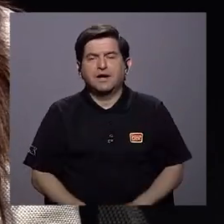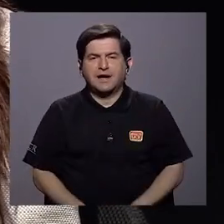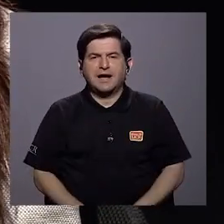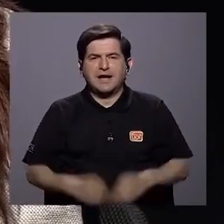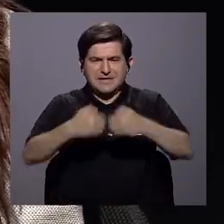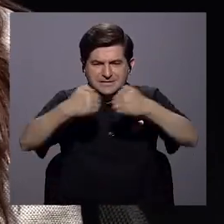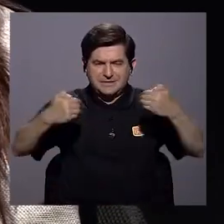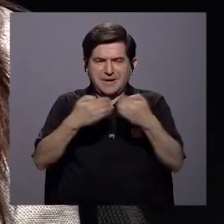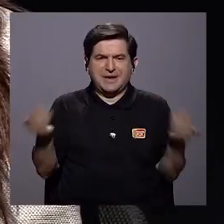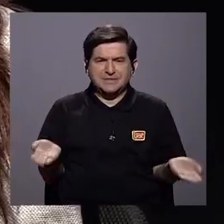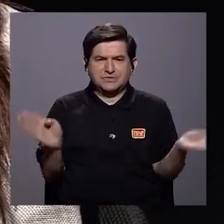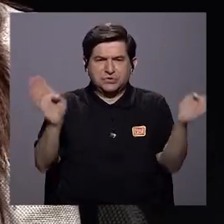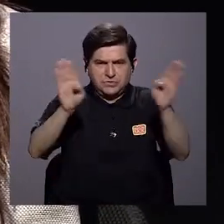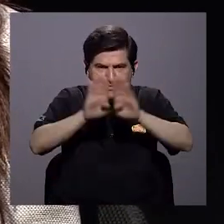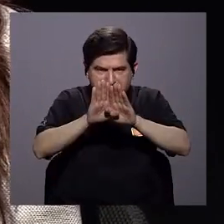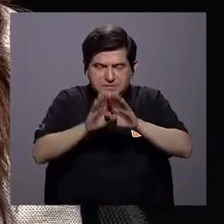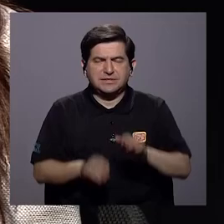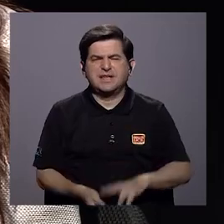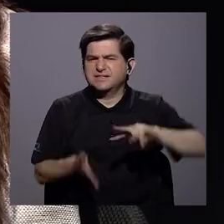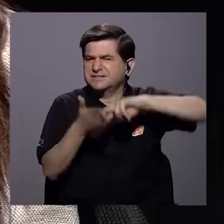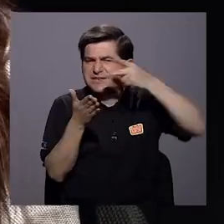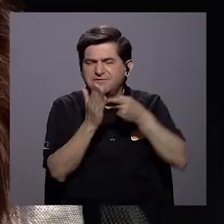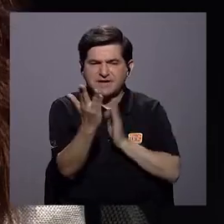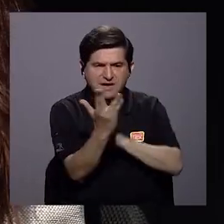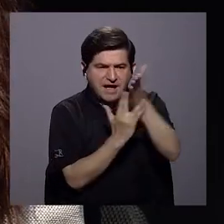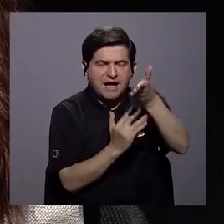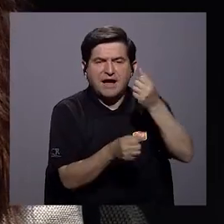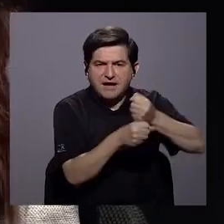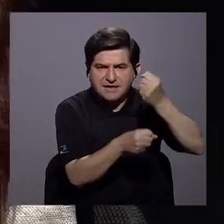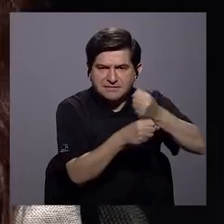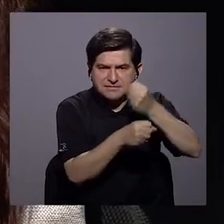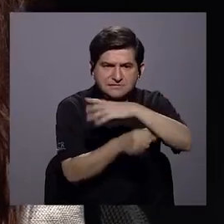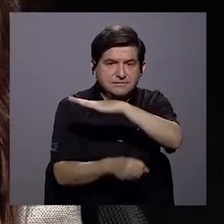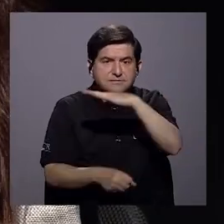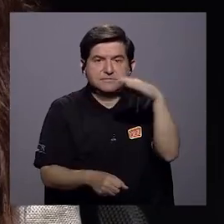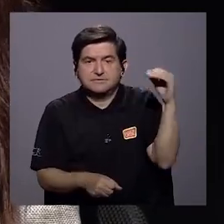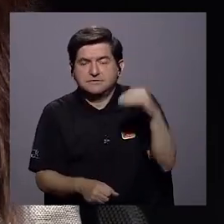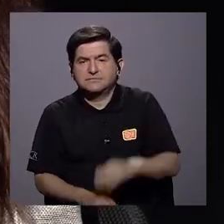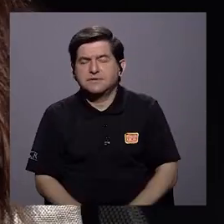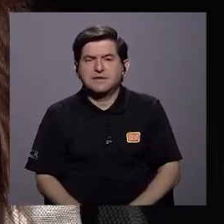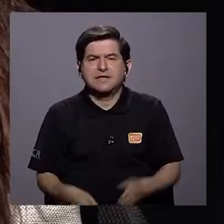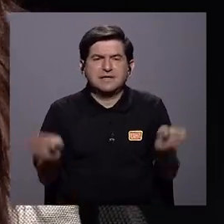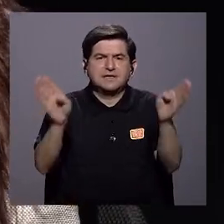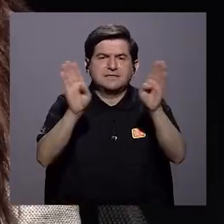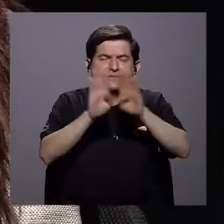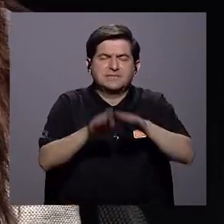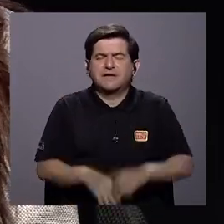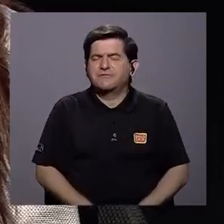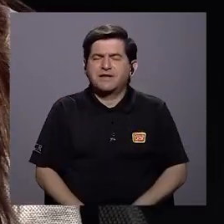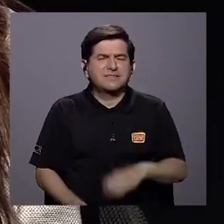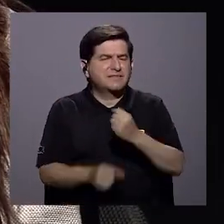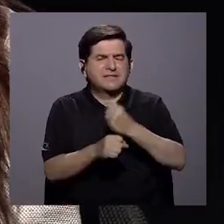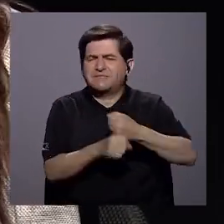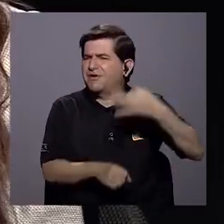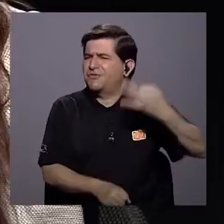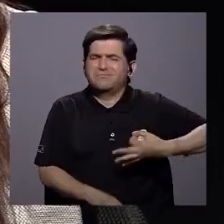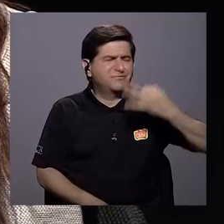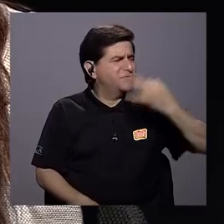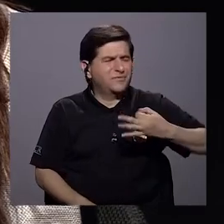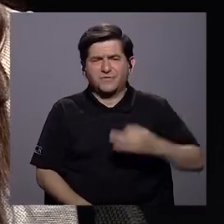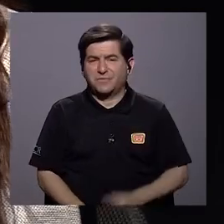brechas, fundamentalmente en términos del acceso al empleo y ciertamente del cierre de la informalidad. que